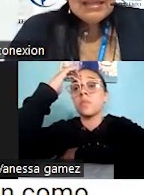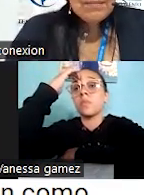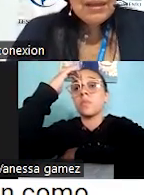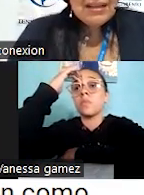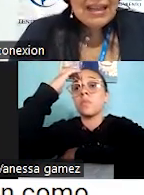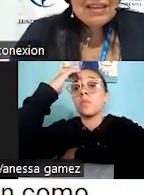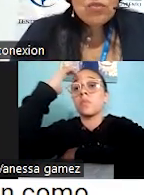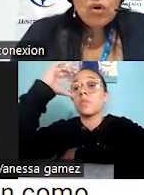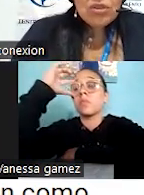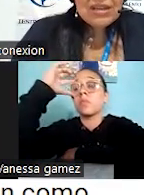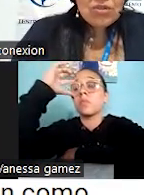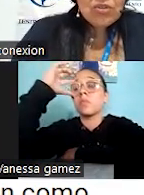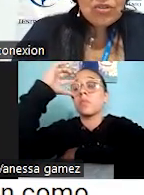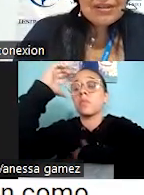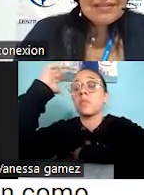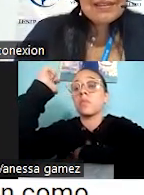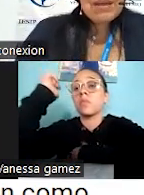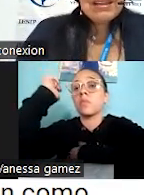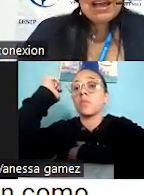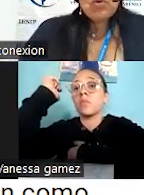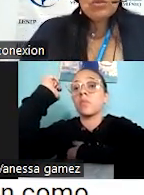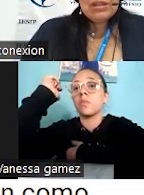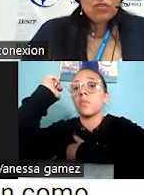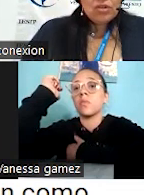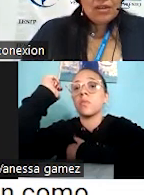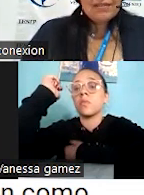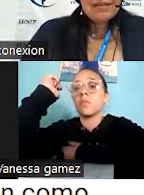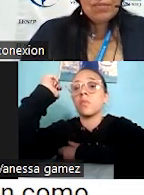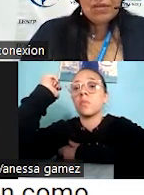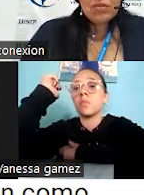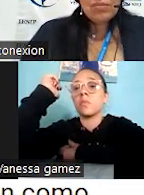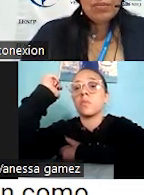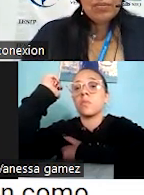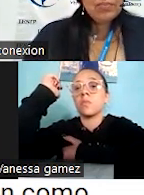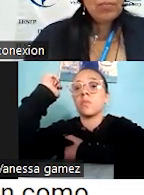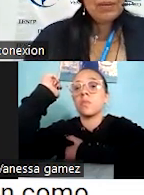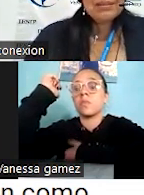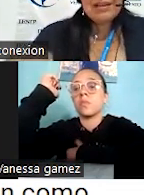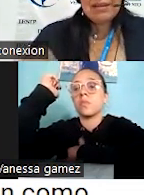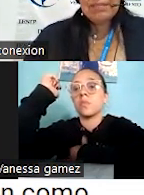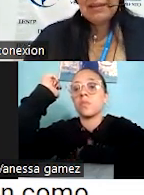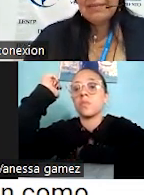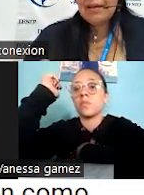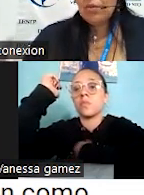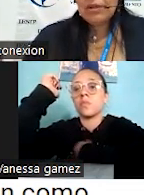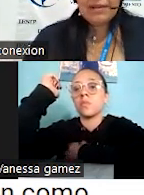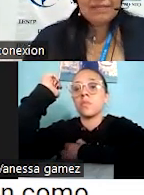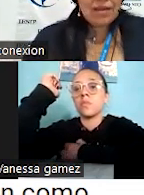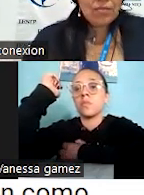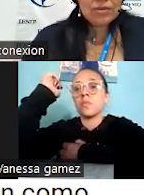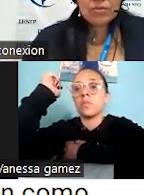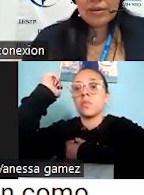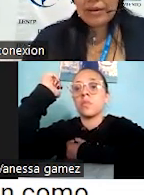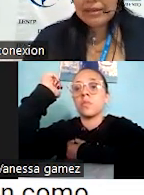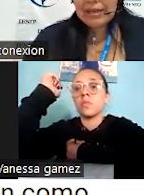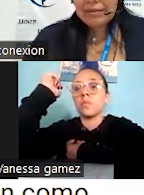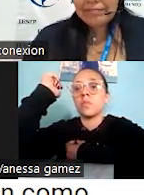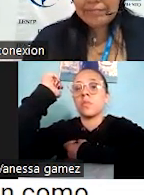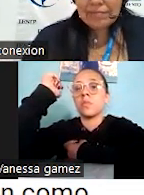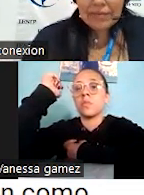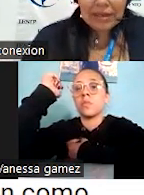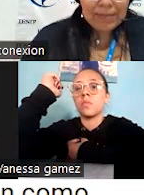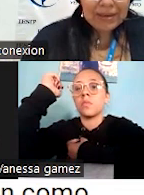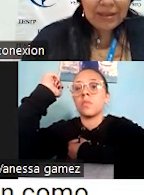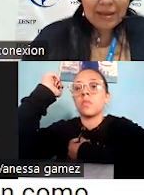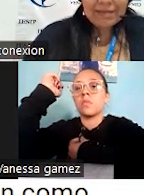Y también en esos contratos se ven las condiciones de servicio por parte de la empresa o del Estado. Bueno, aquí